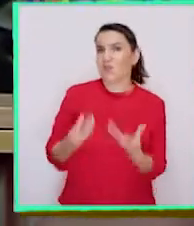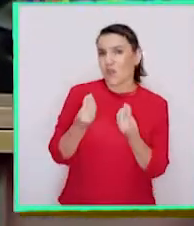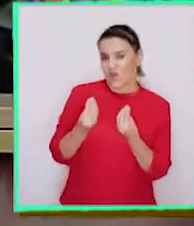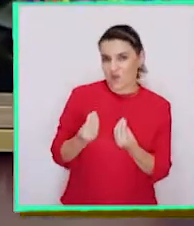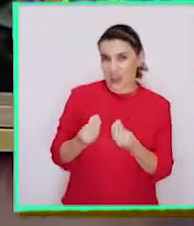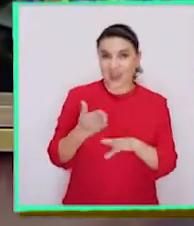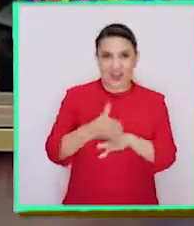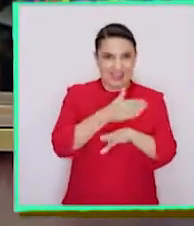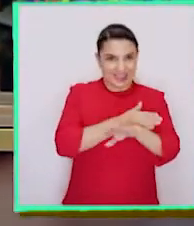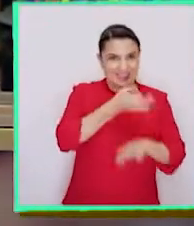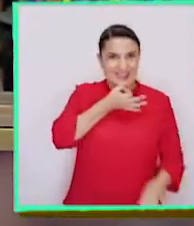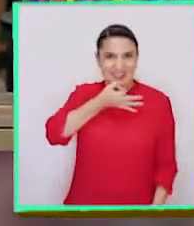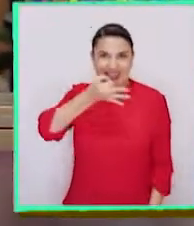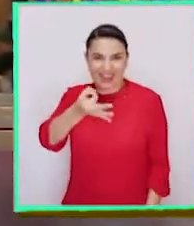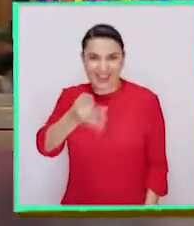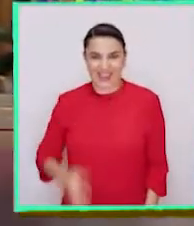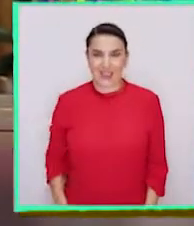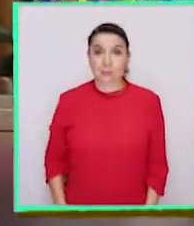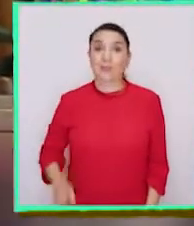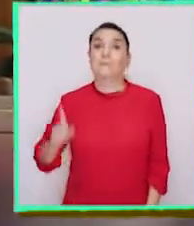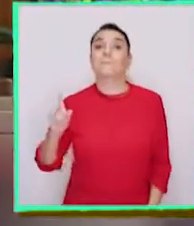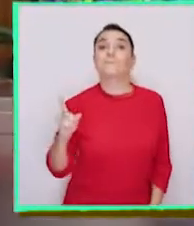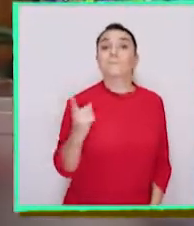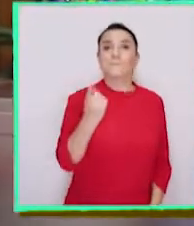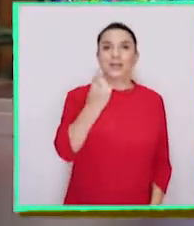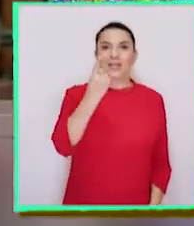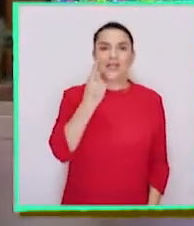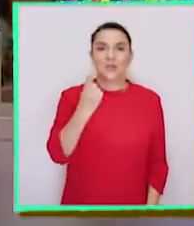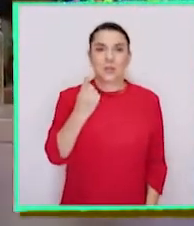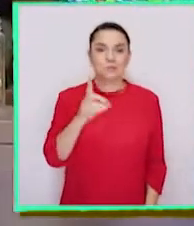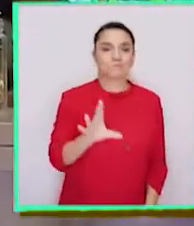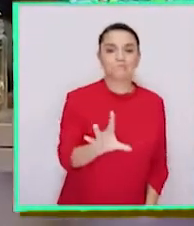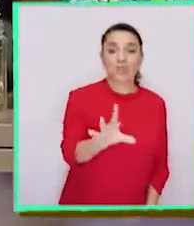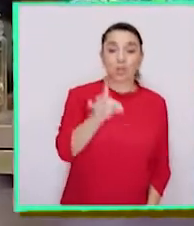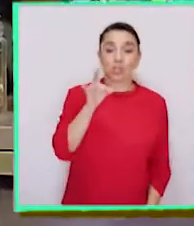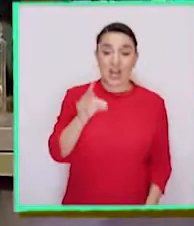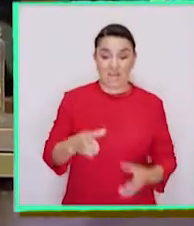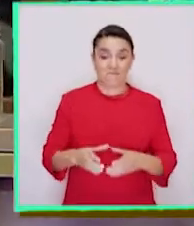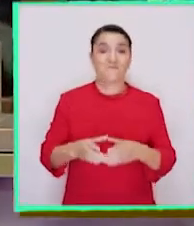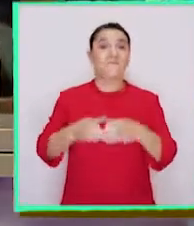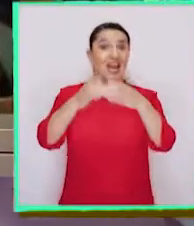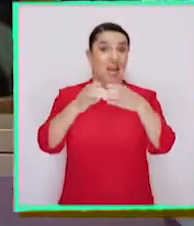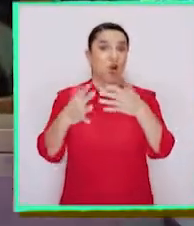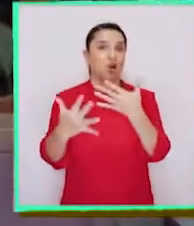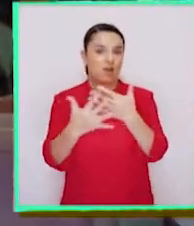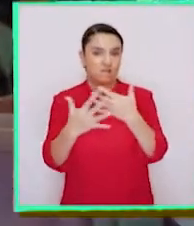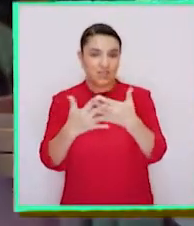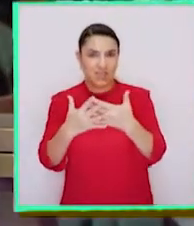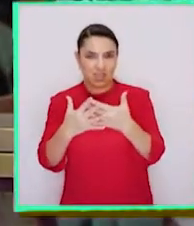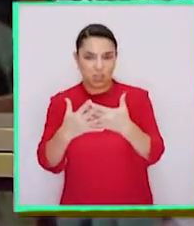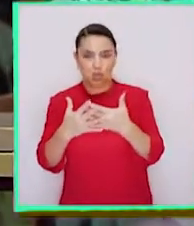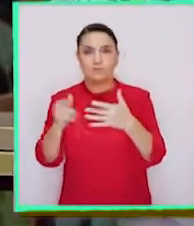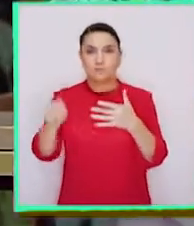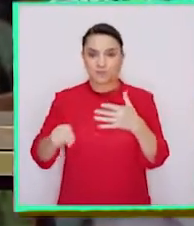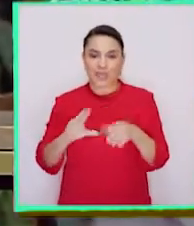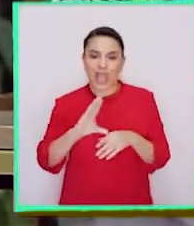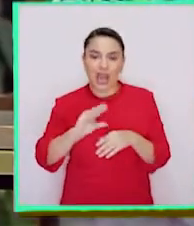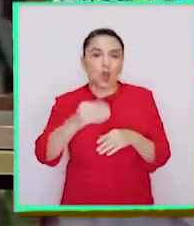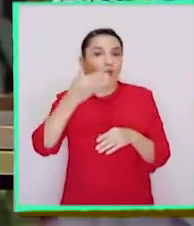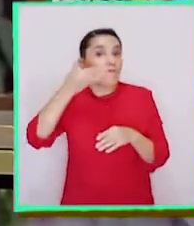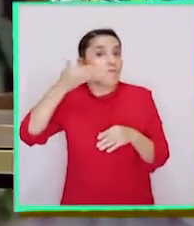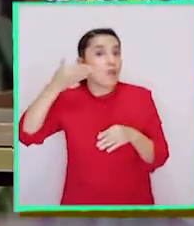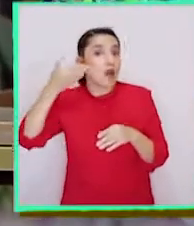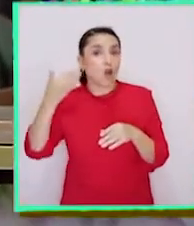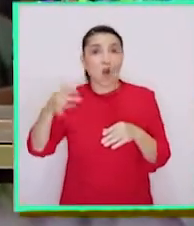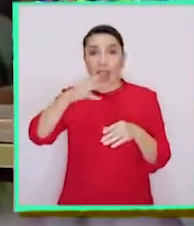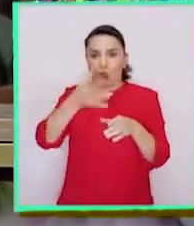Bueno, como les dije antes, el paso número uno fue conseguir un frasco para poder poner las lentejas junto a